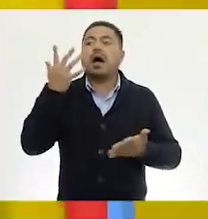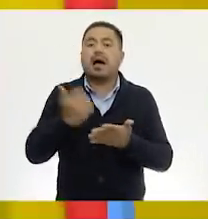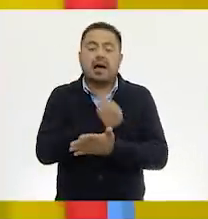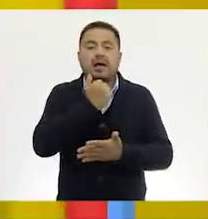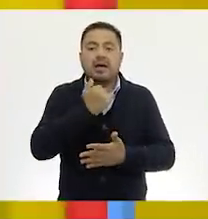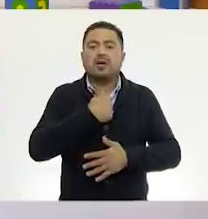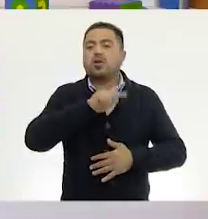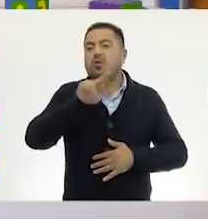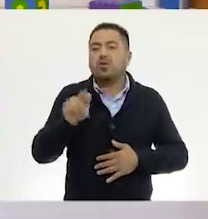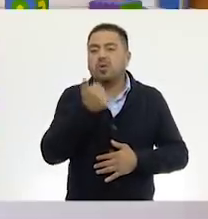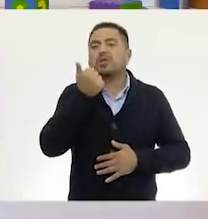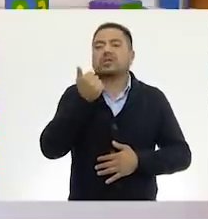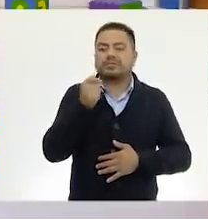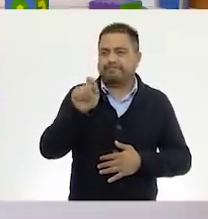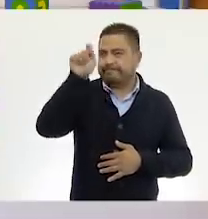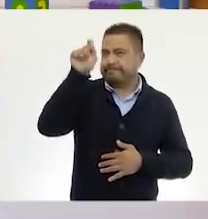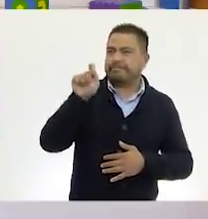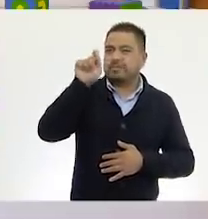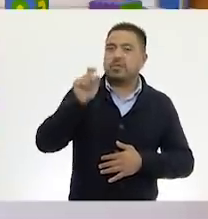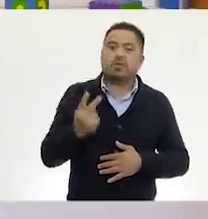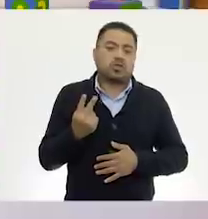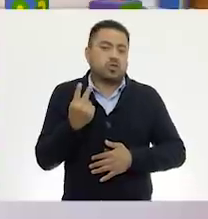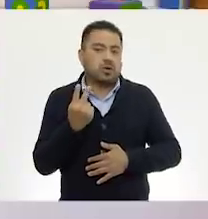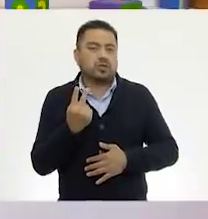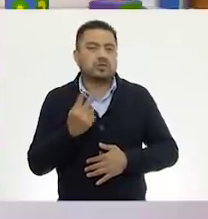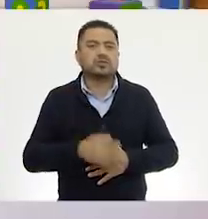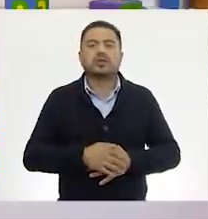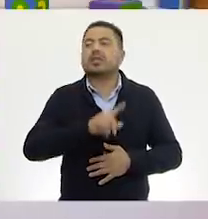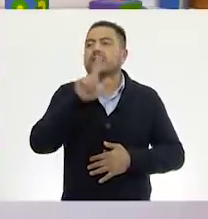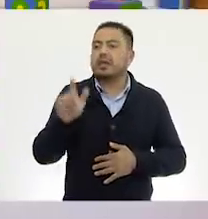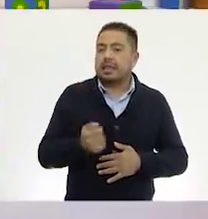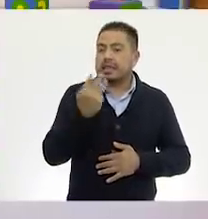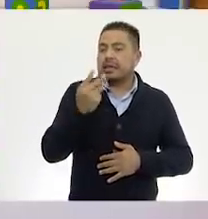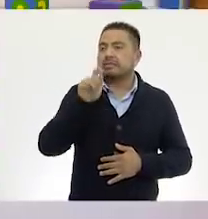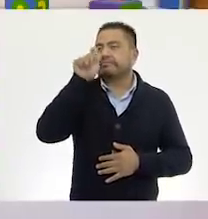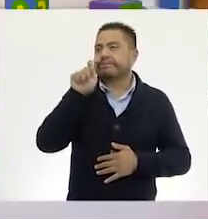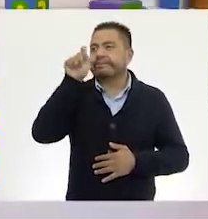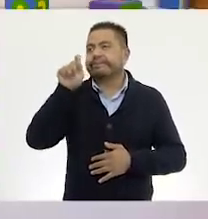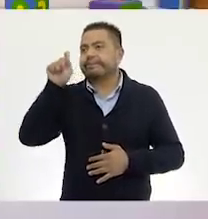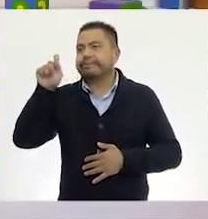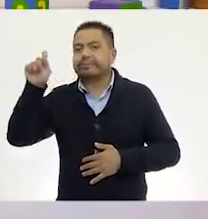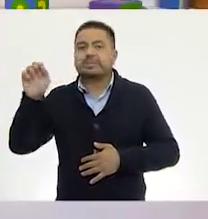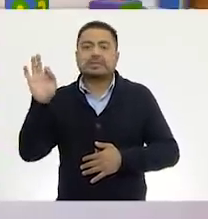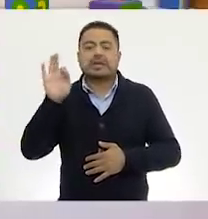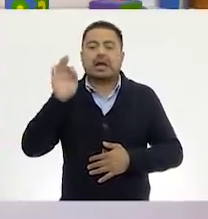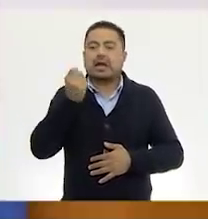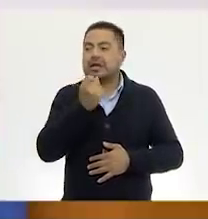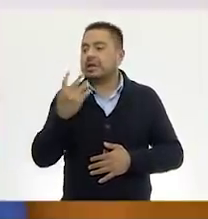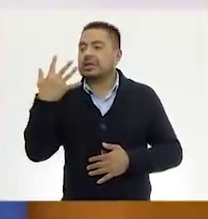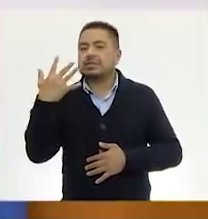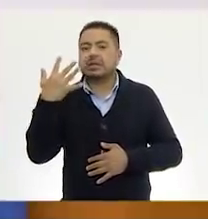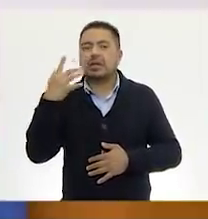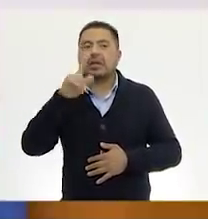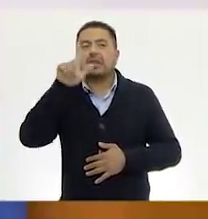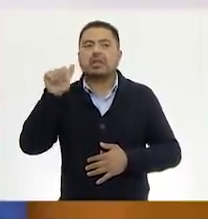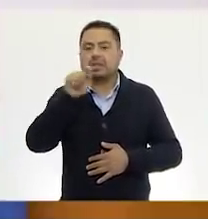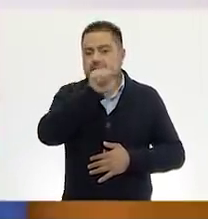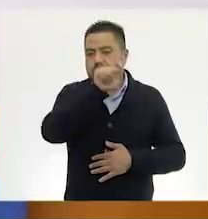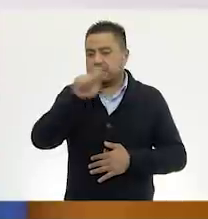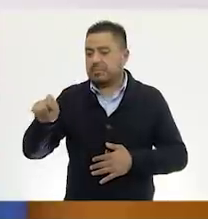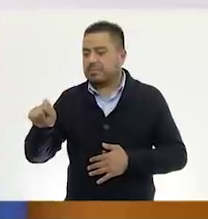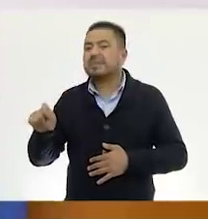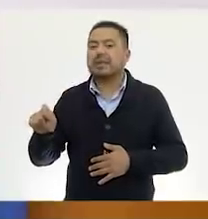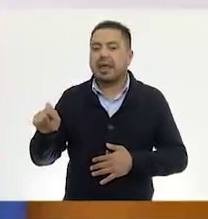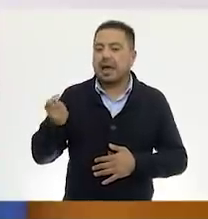vez, ponía otro palito, llevo dos. Y luego llevo tres, llevo cuatro y a lo mejor cuando llegaba al cinco yo le ponía algo cruzado, ¿no?